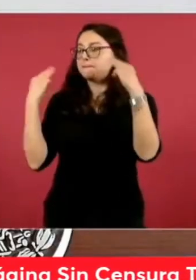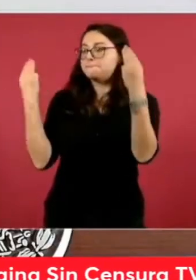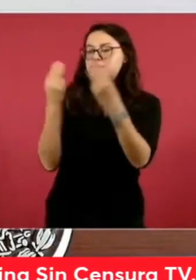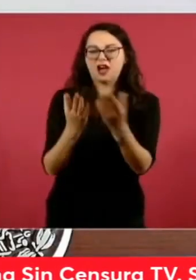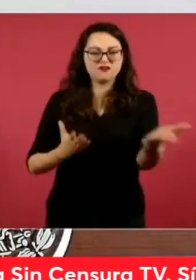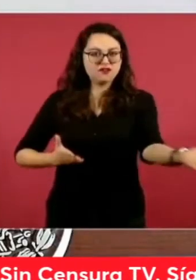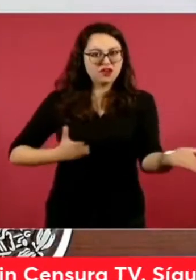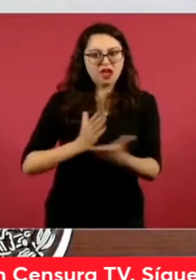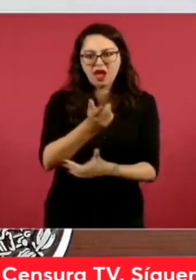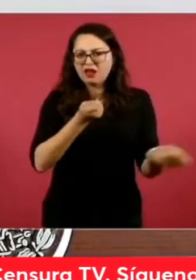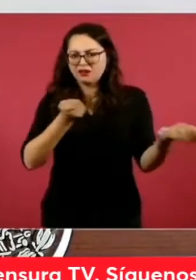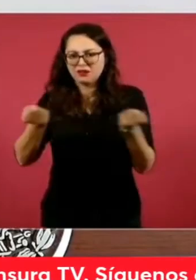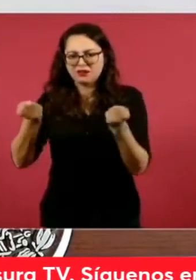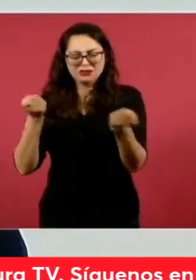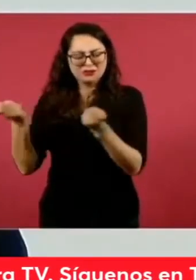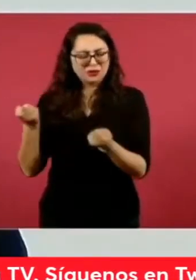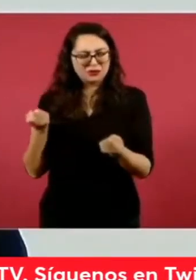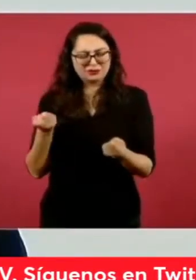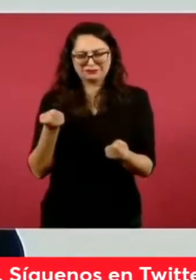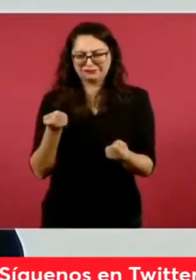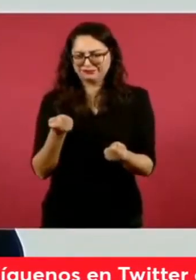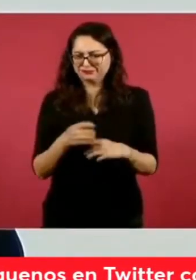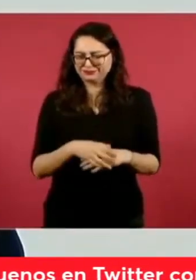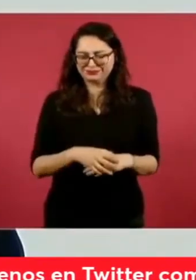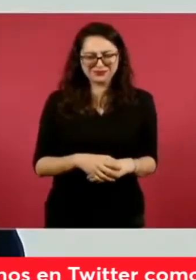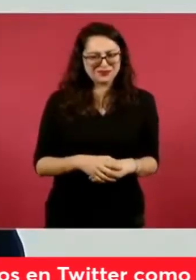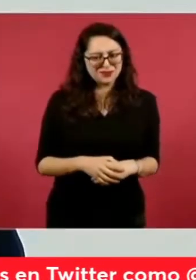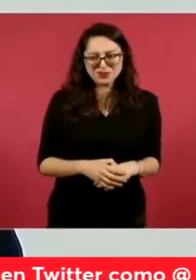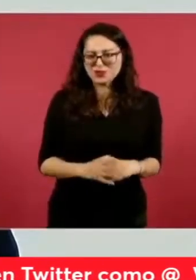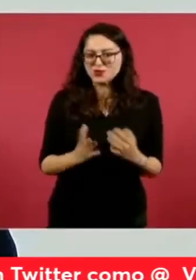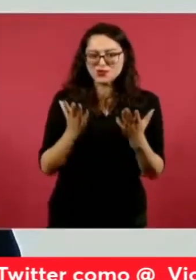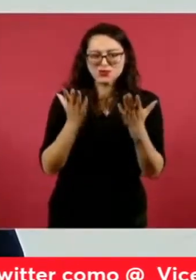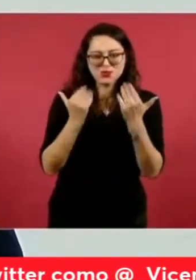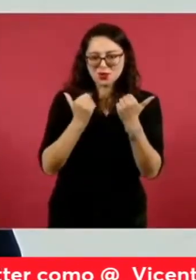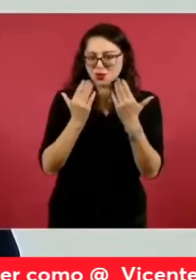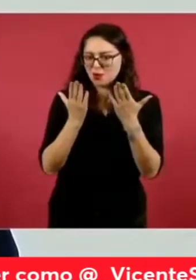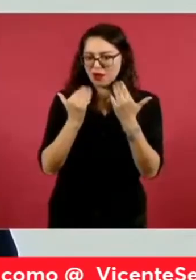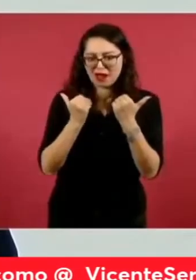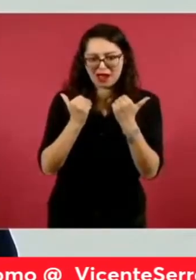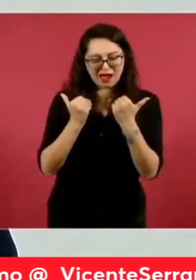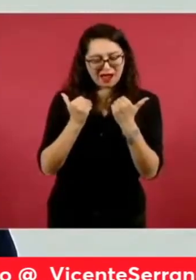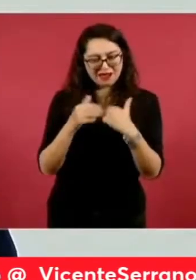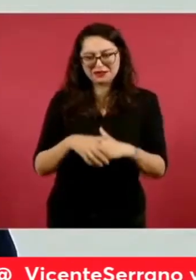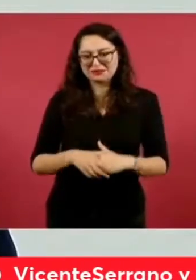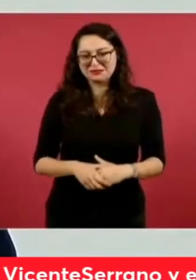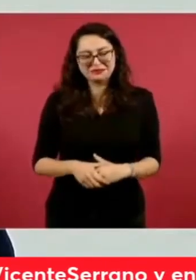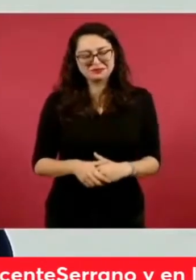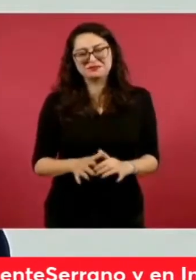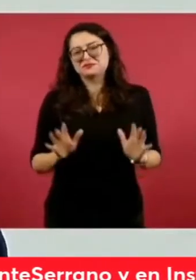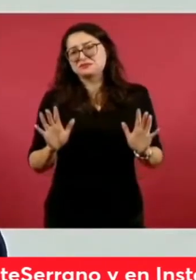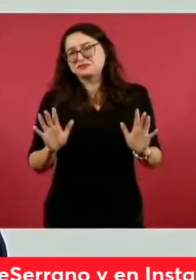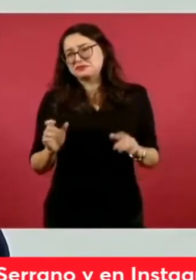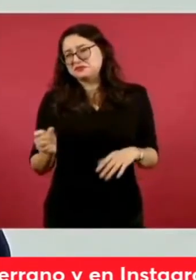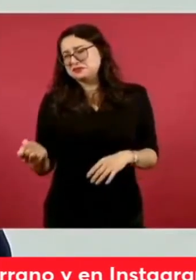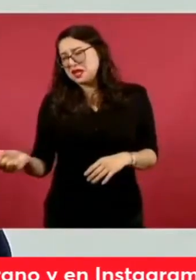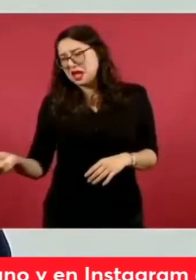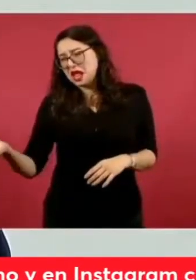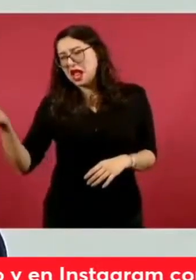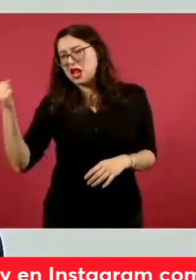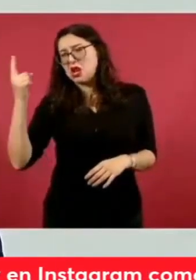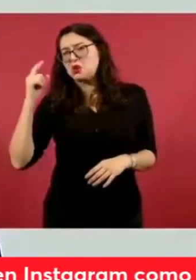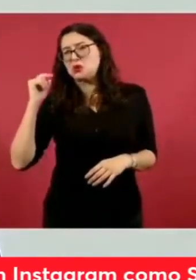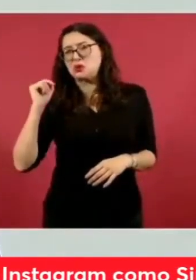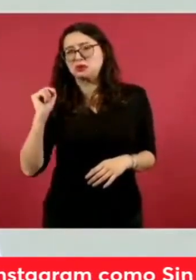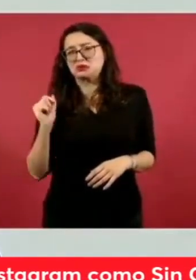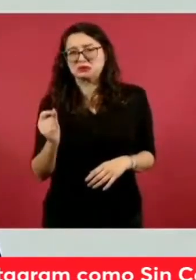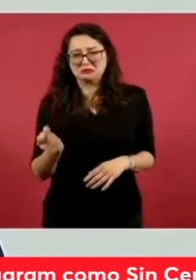en la elección, que se consideró que se trató de situaciones de violencia aislada o focalizada